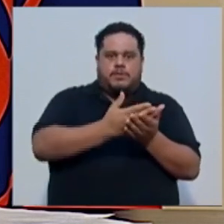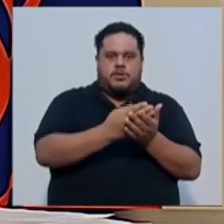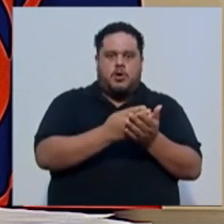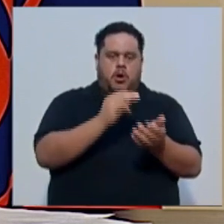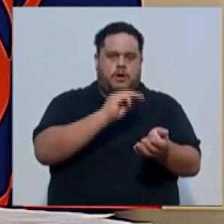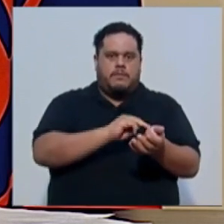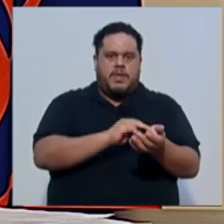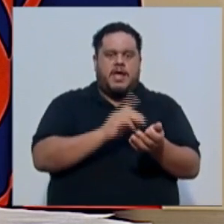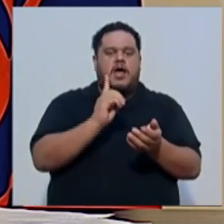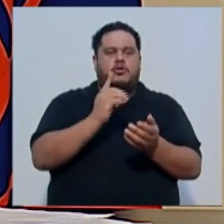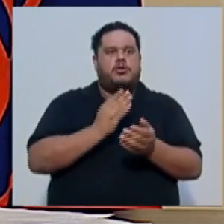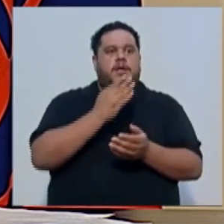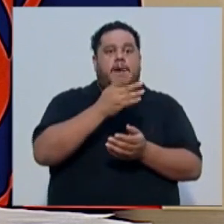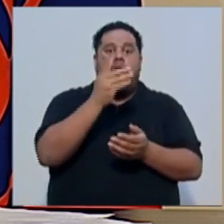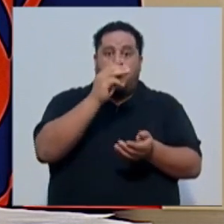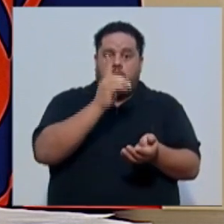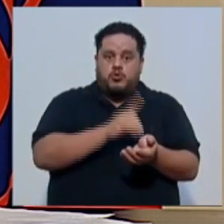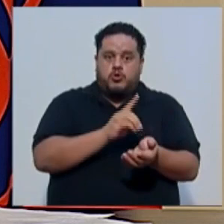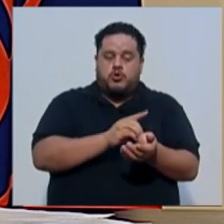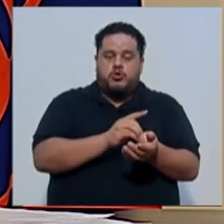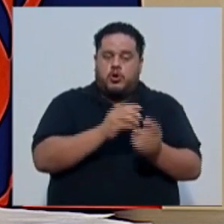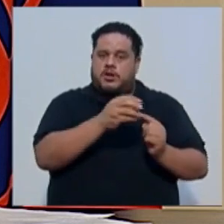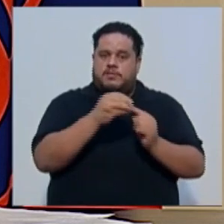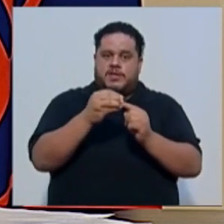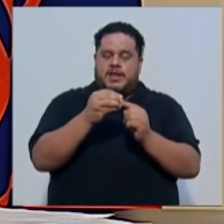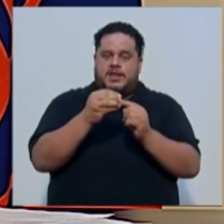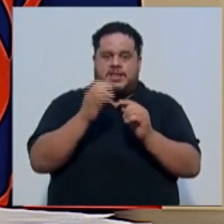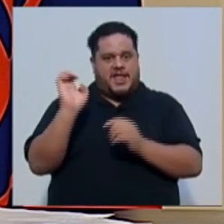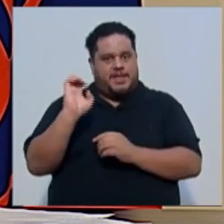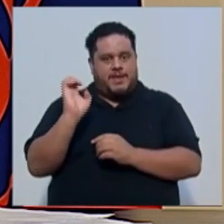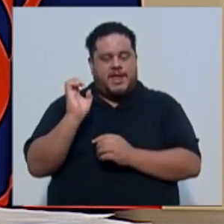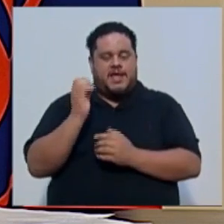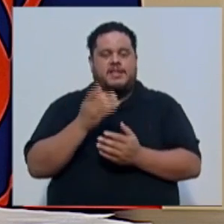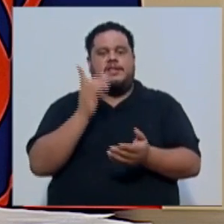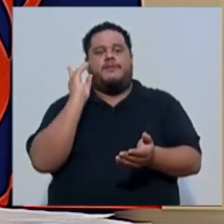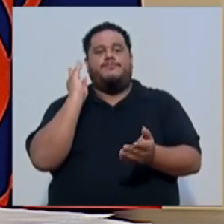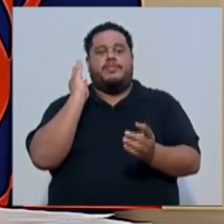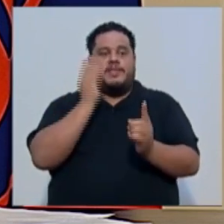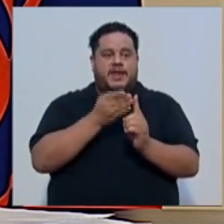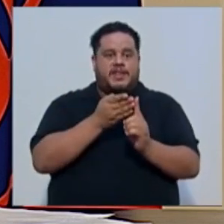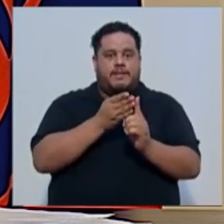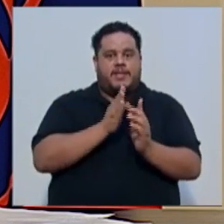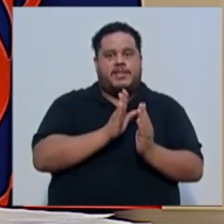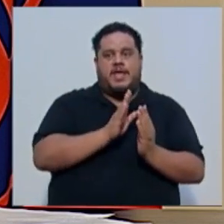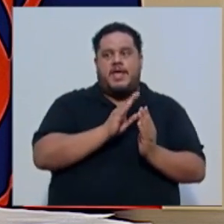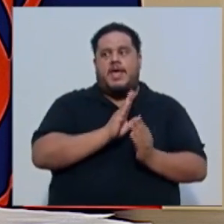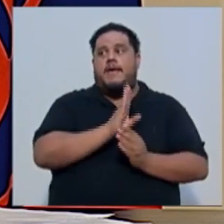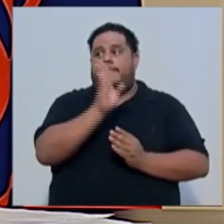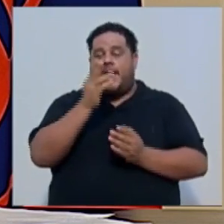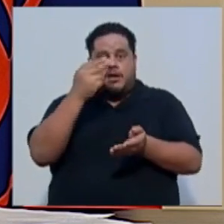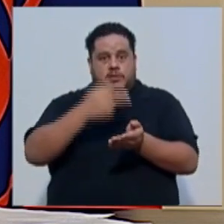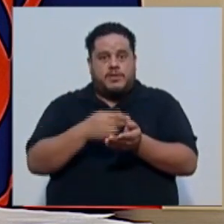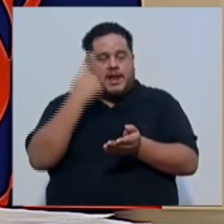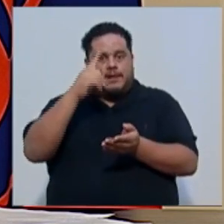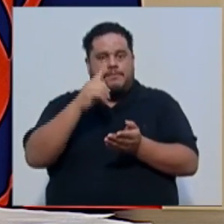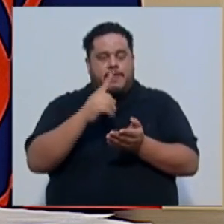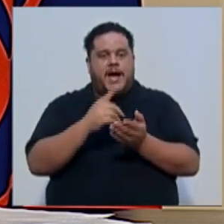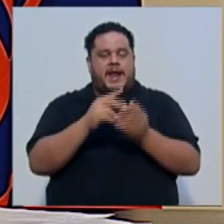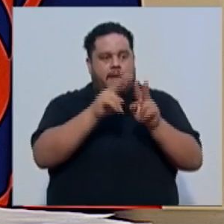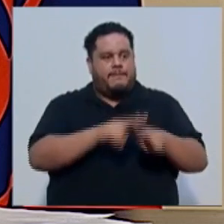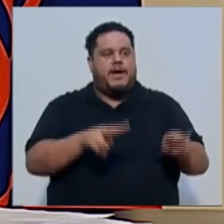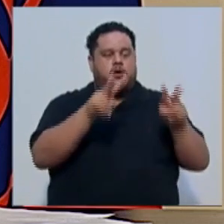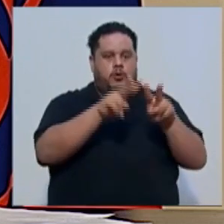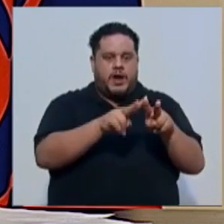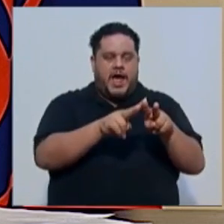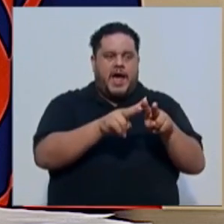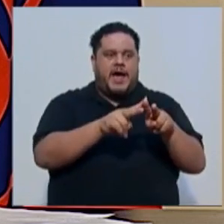donde viaja un médico especialista en medicina de emergencias directamente hacia el hospital a valorar, a estabilizar y a